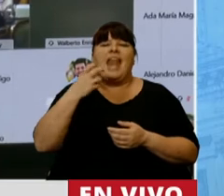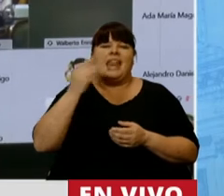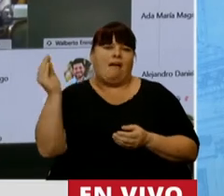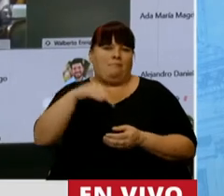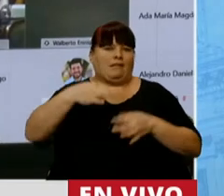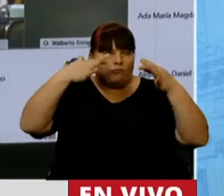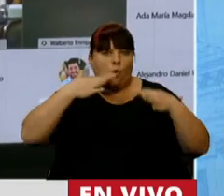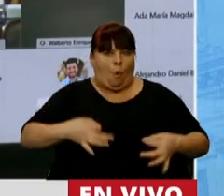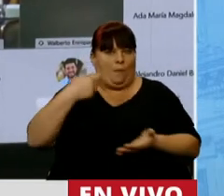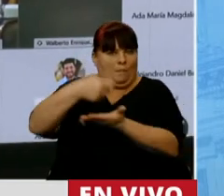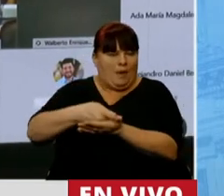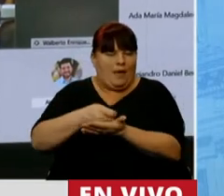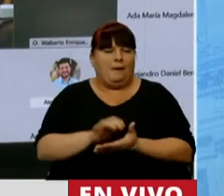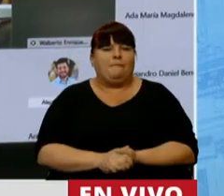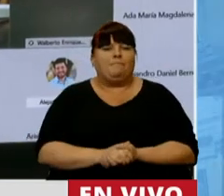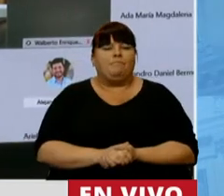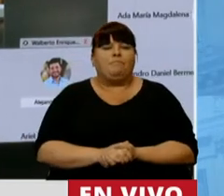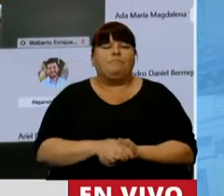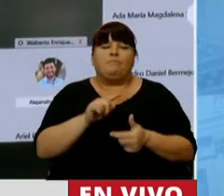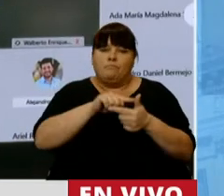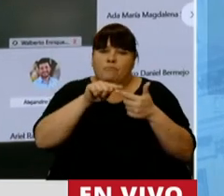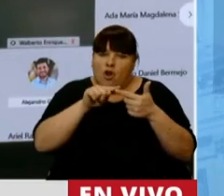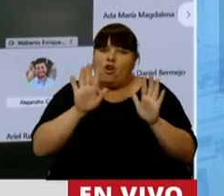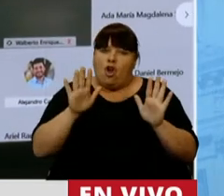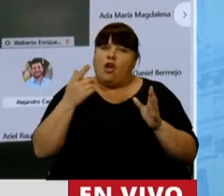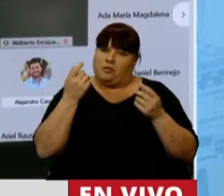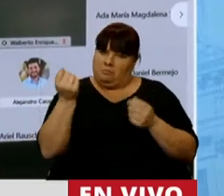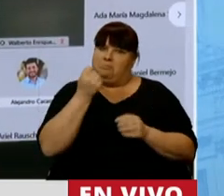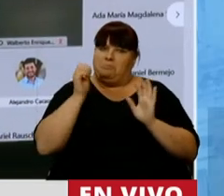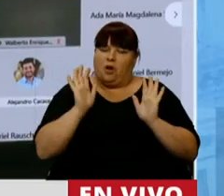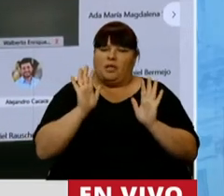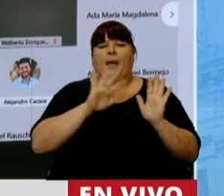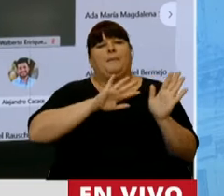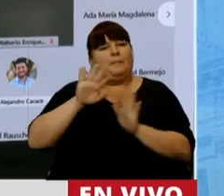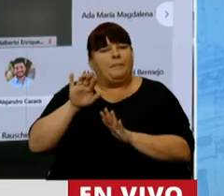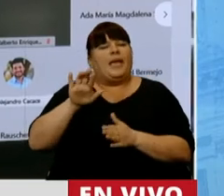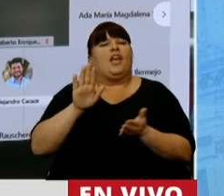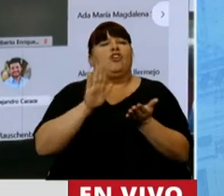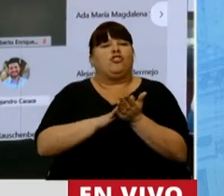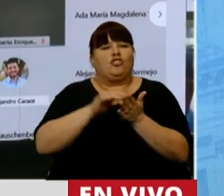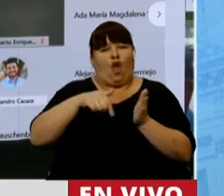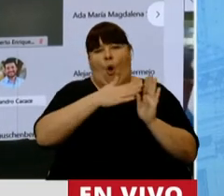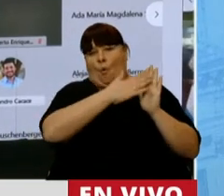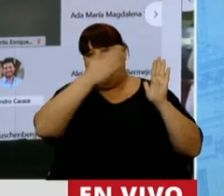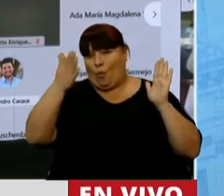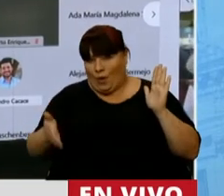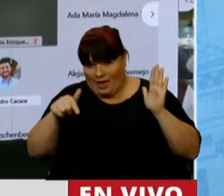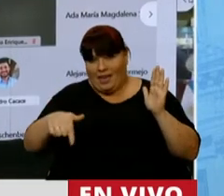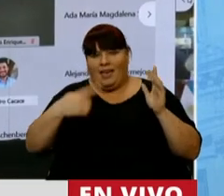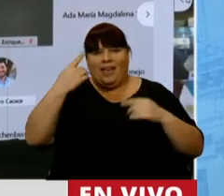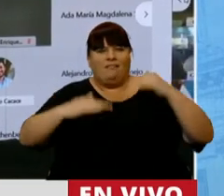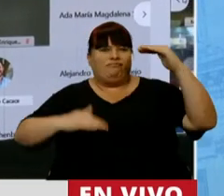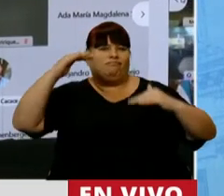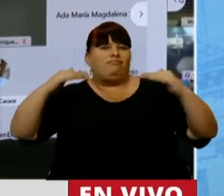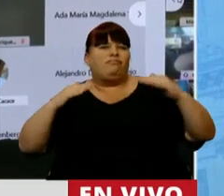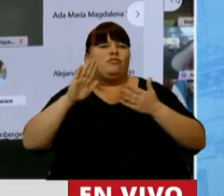forma. Digo, esto son cosas para valorar. Ahora, en el transcurso de este tiempo, las variables